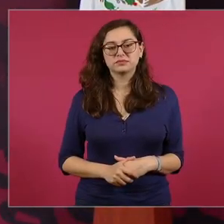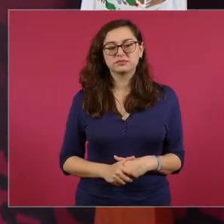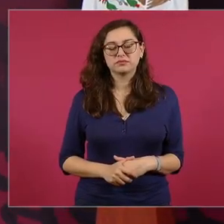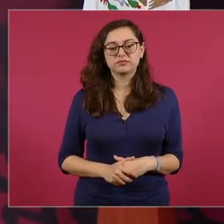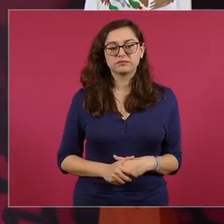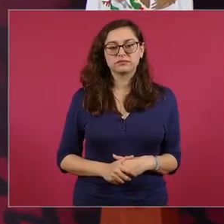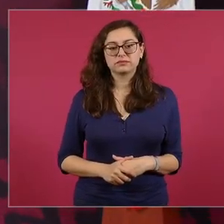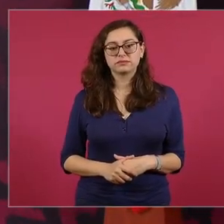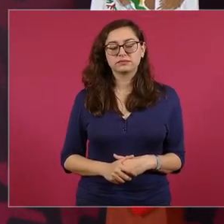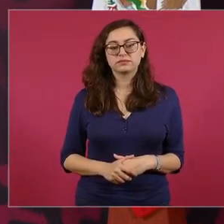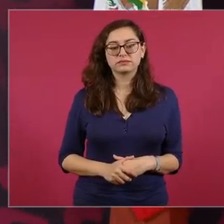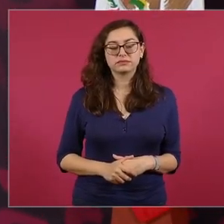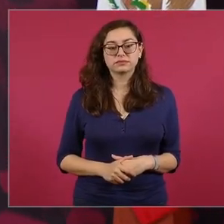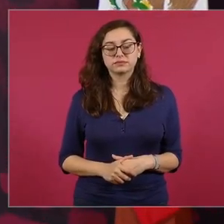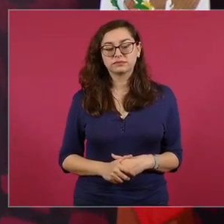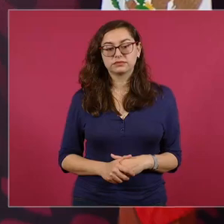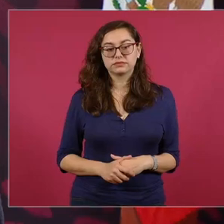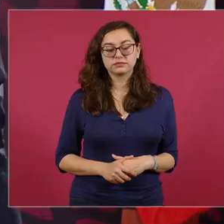es muy